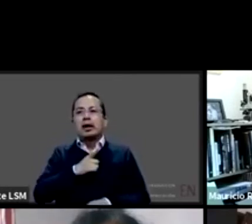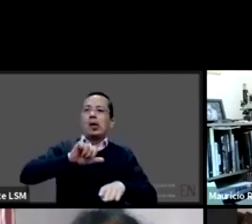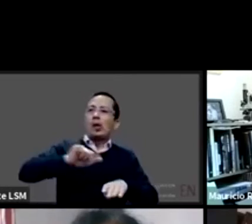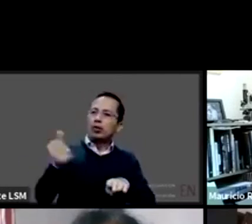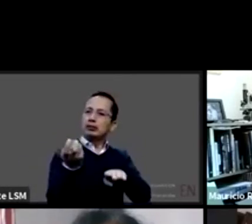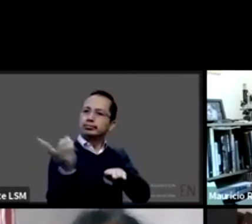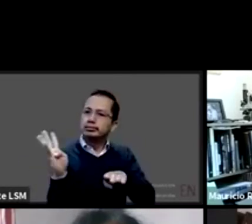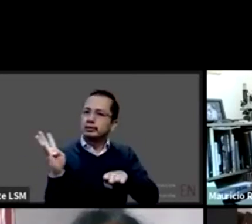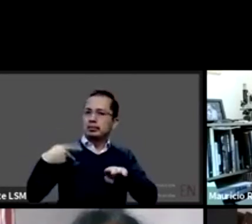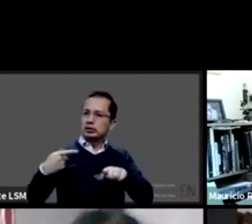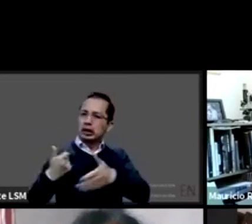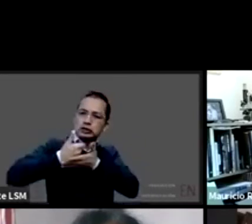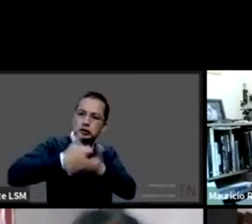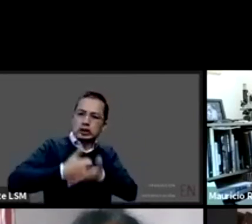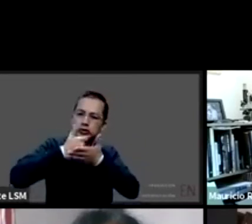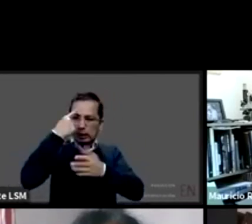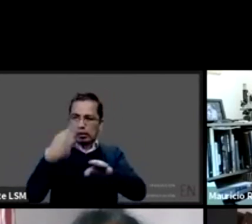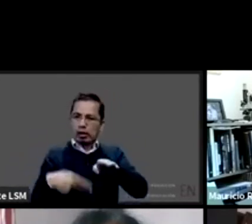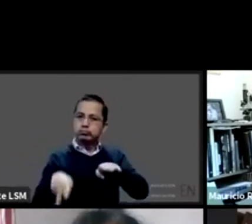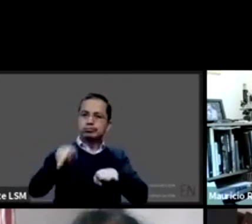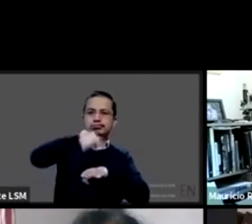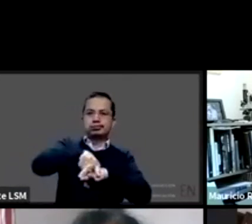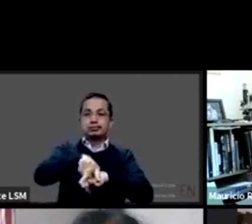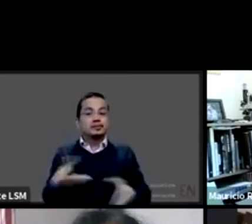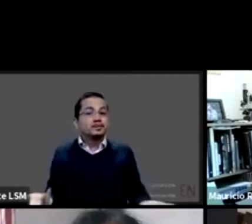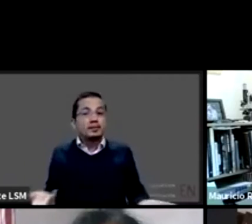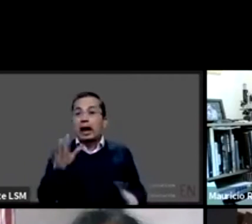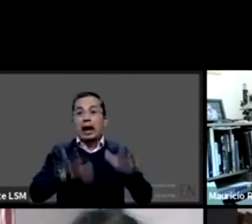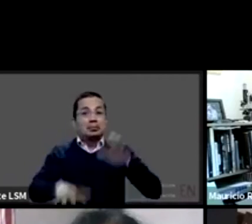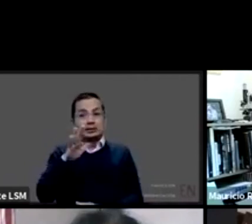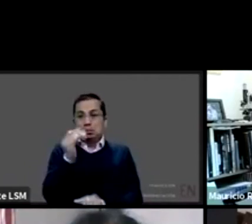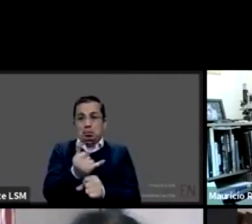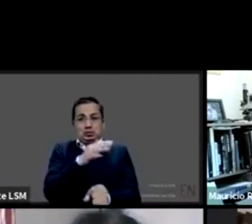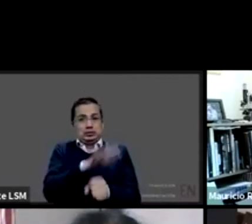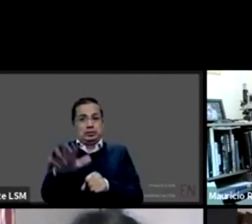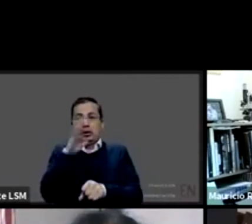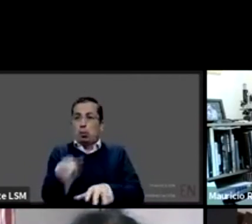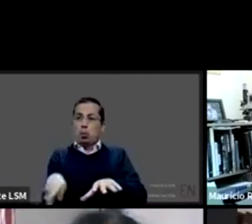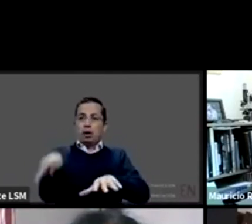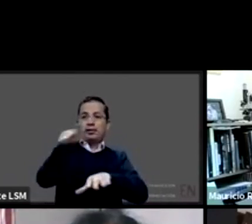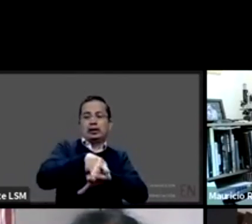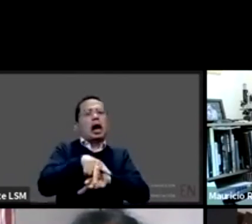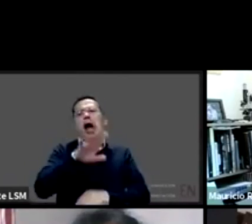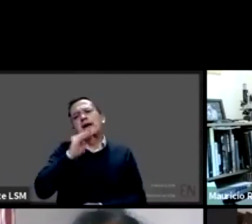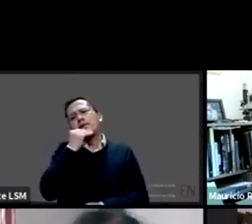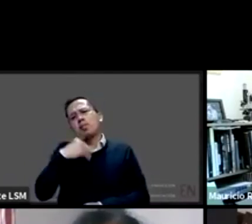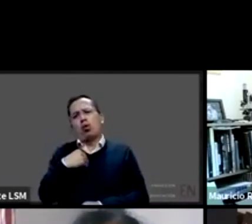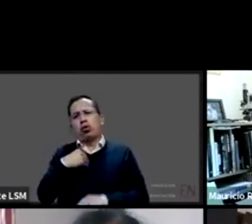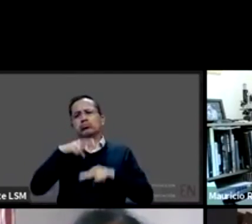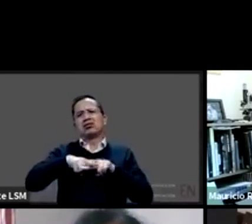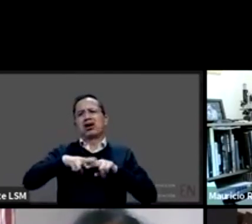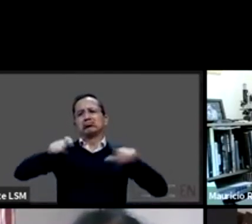si no se puede, se termina haciendo una exploración física de la persona sentada en su silla de ruedas, cuya efectividad